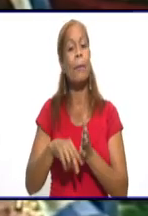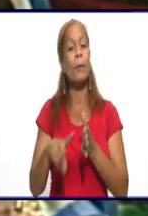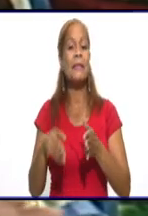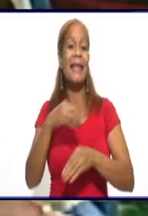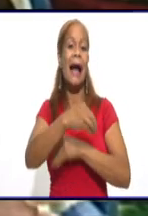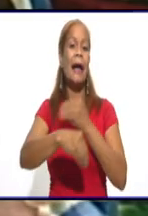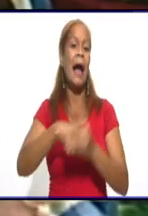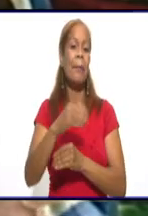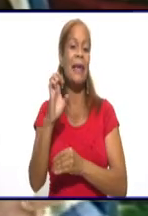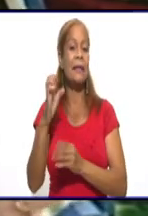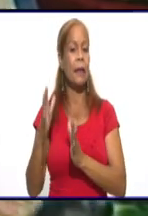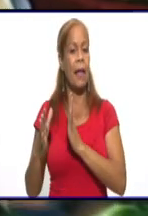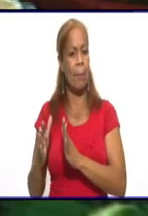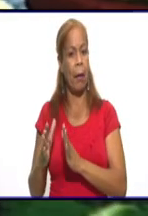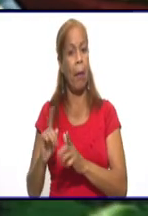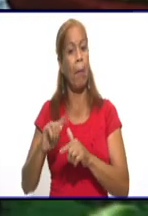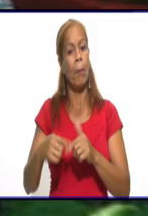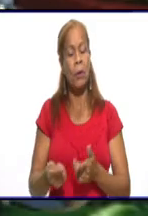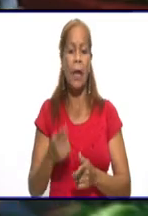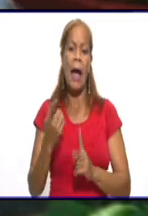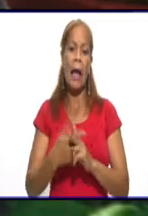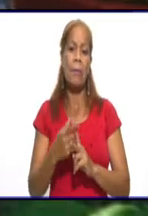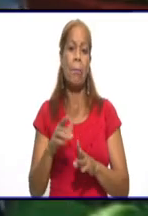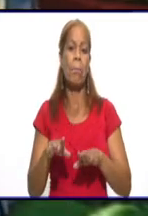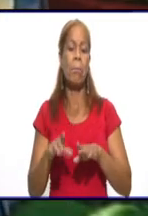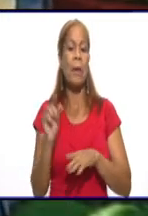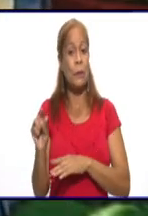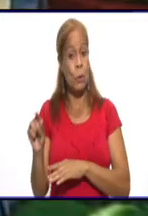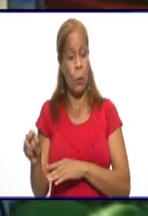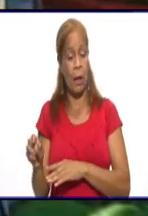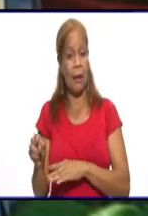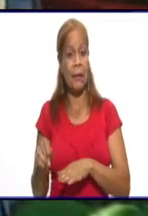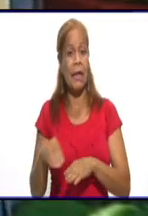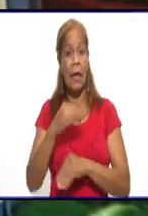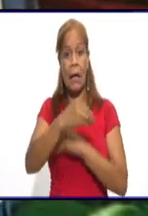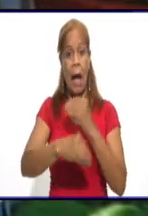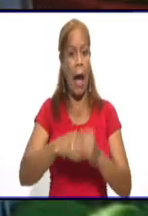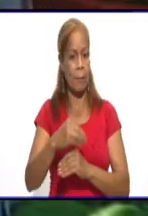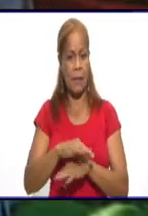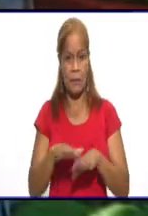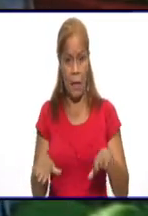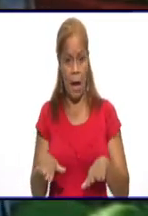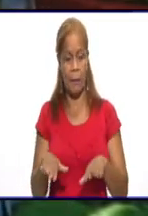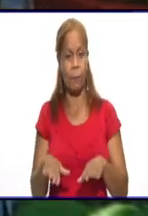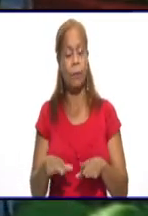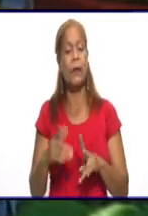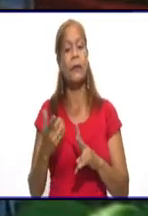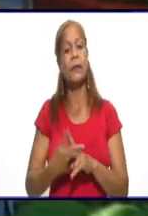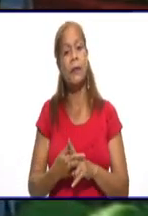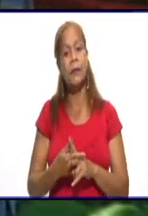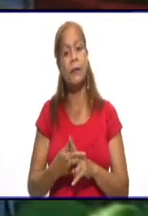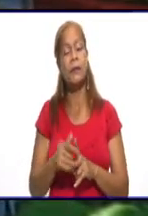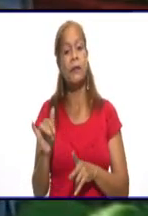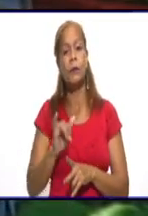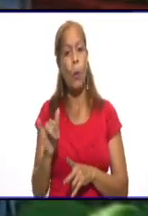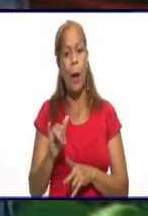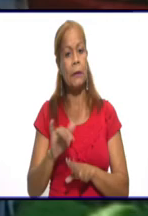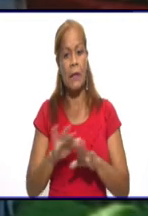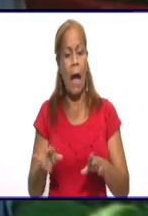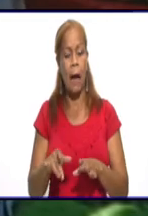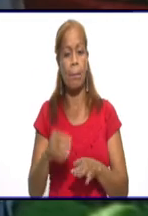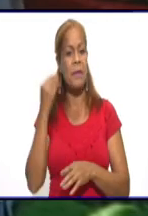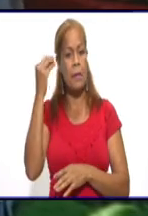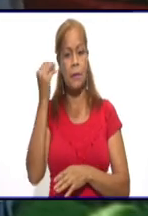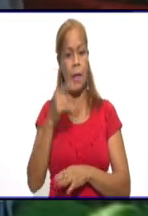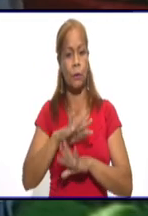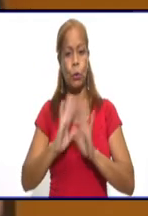Porque hay personas que están esperando para, dentro de dos o tres días, que ya cambien la fase, y que entremos en esa normalidad